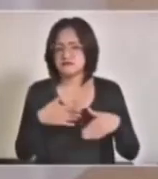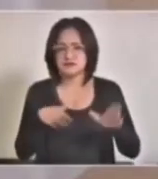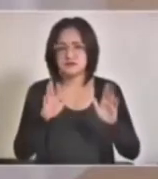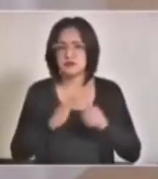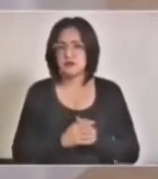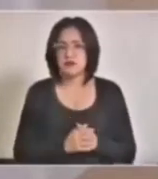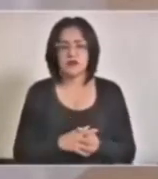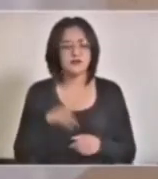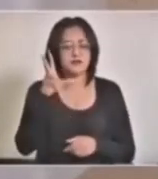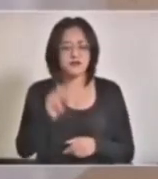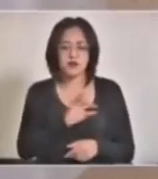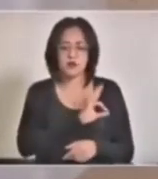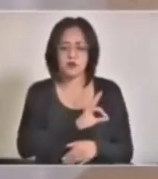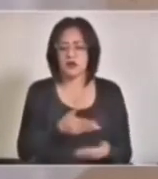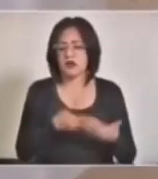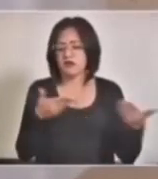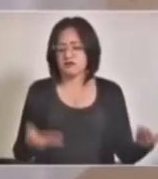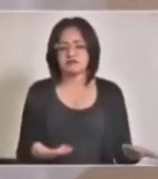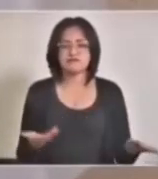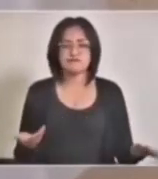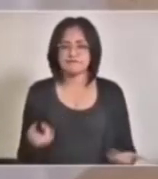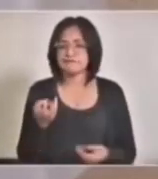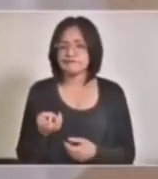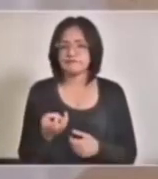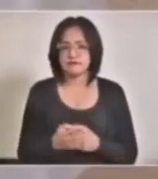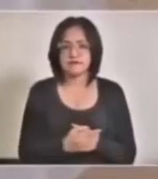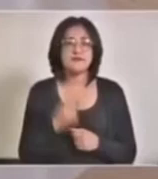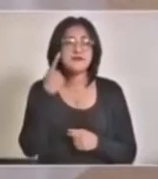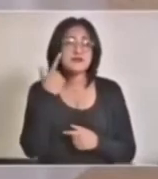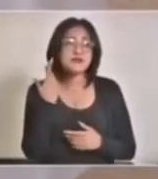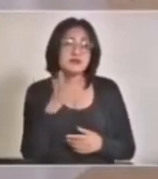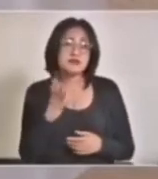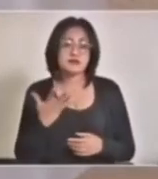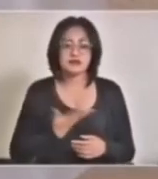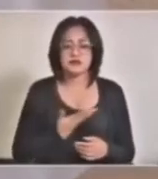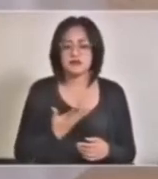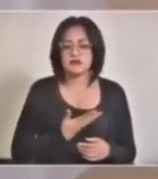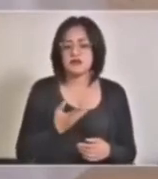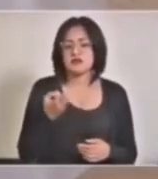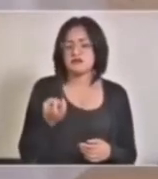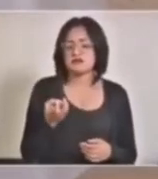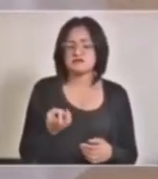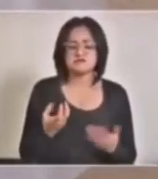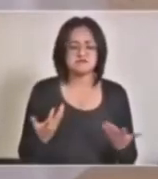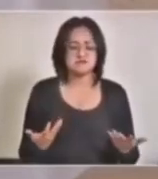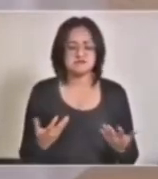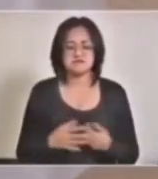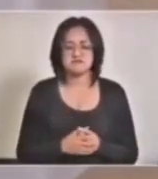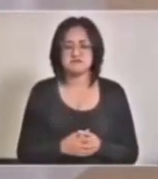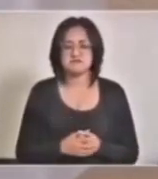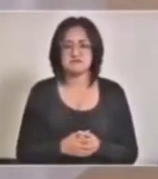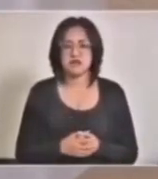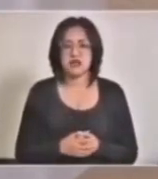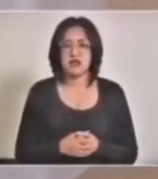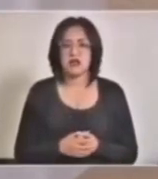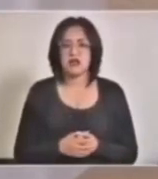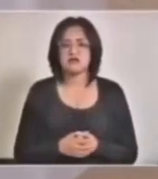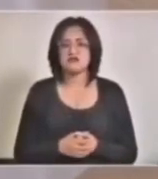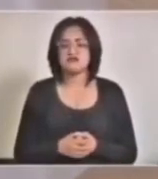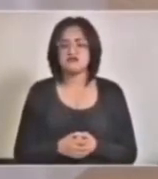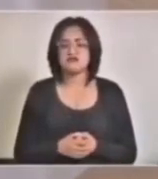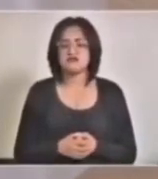O no es posible, pues, que tengamos esa forma